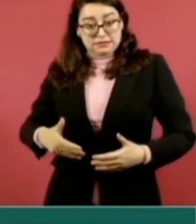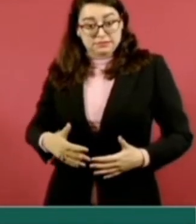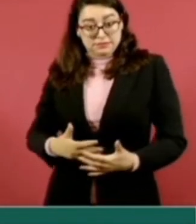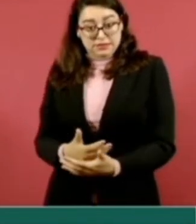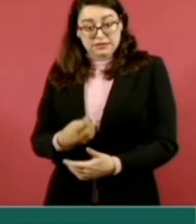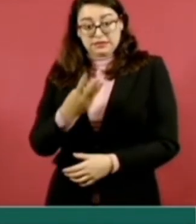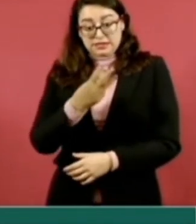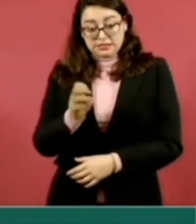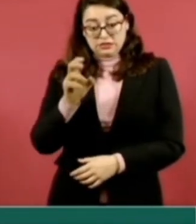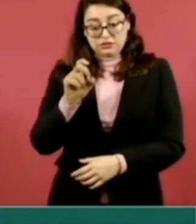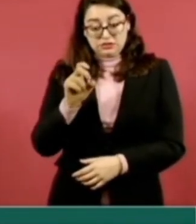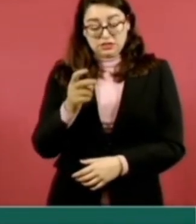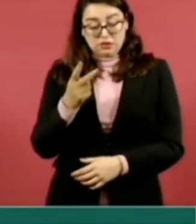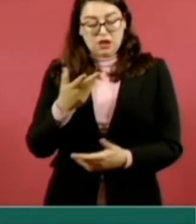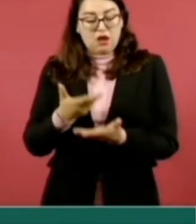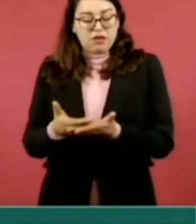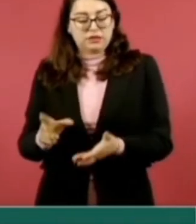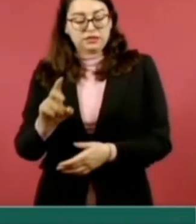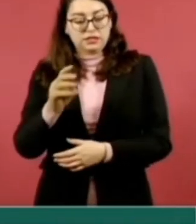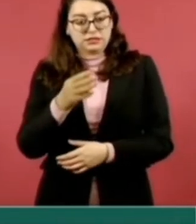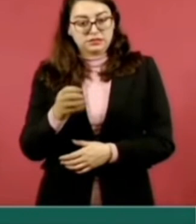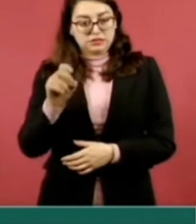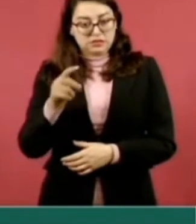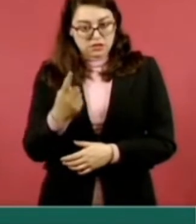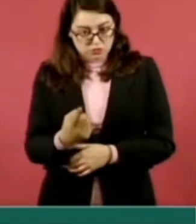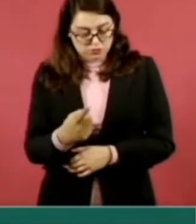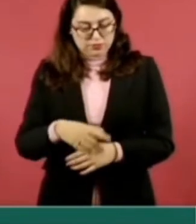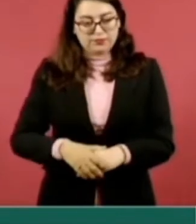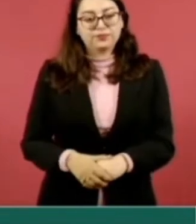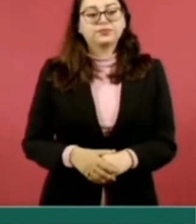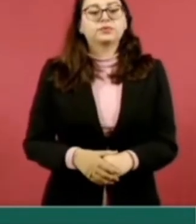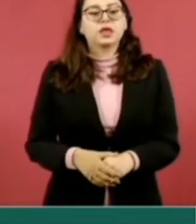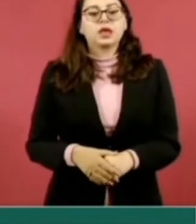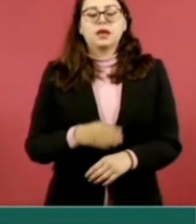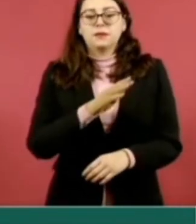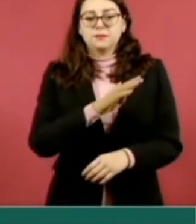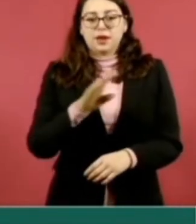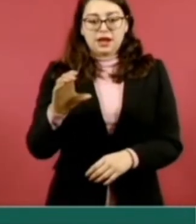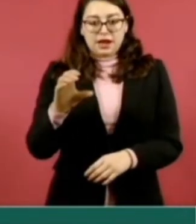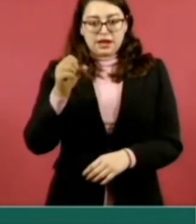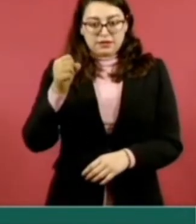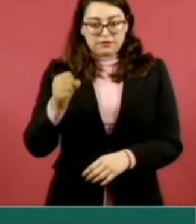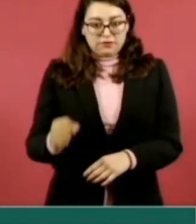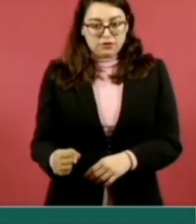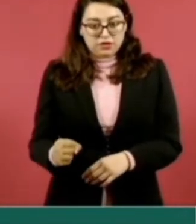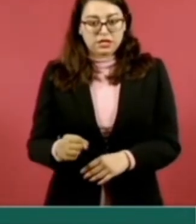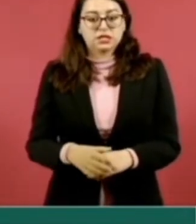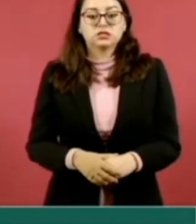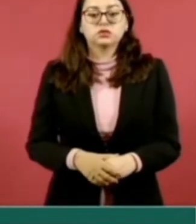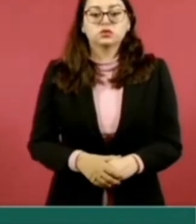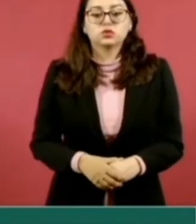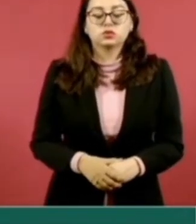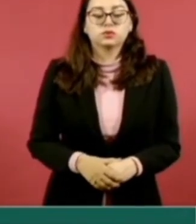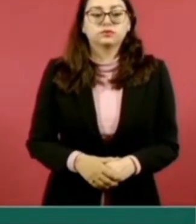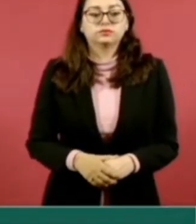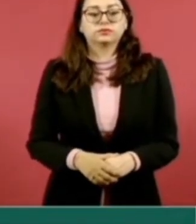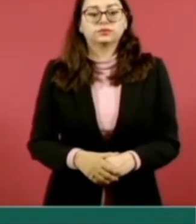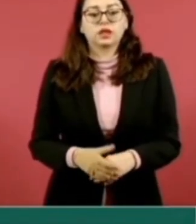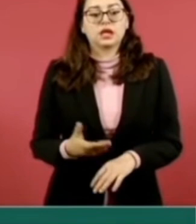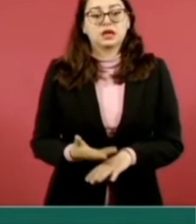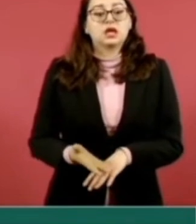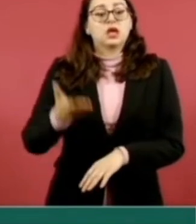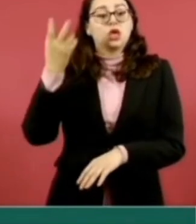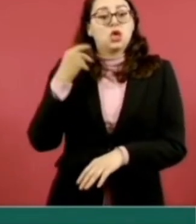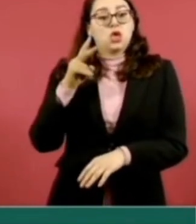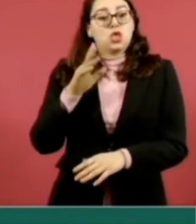341. En Baja California Sur, la productividad mensual de consultas de especialidad pasó de 2 mil